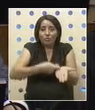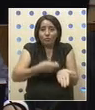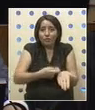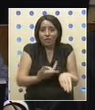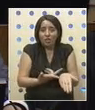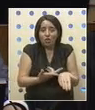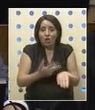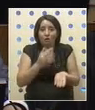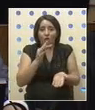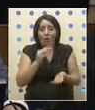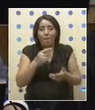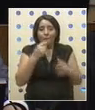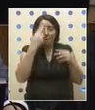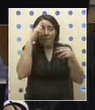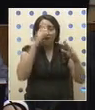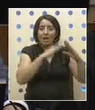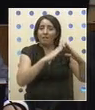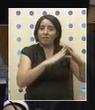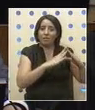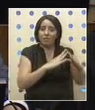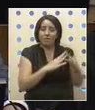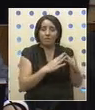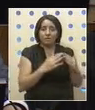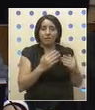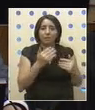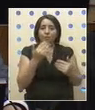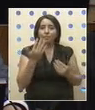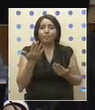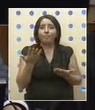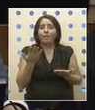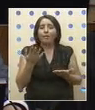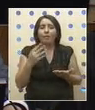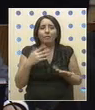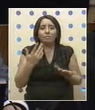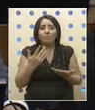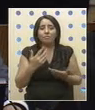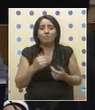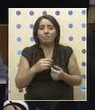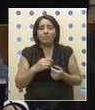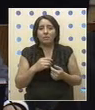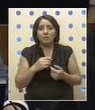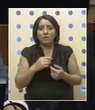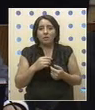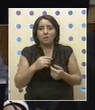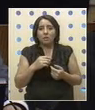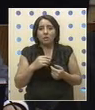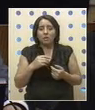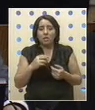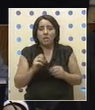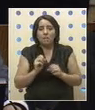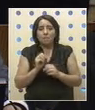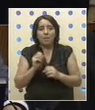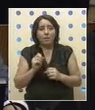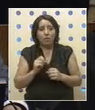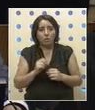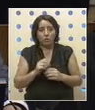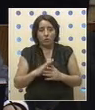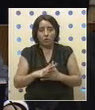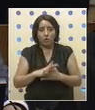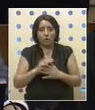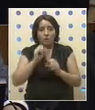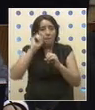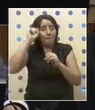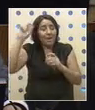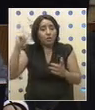Fondo Solidario para la Vivienda. Y aquel invento que ha hecho el gobierno, en particular el Ministerio de Vivienda, de crear esta